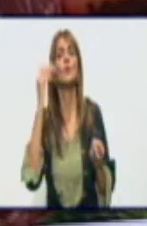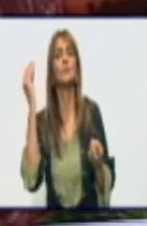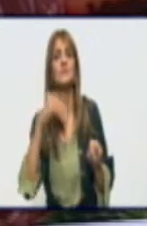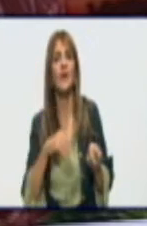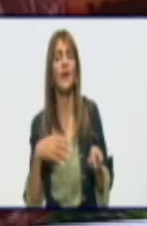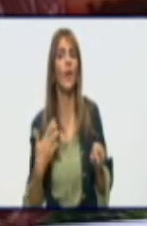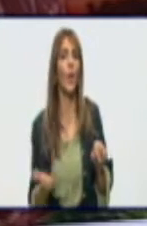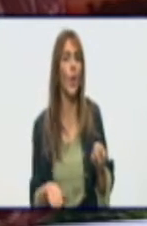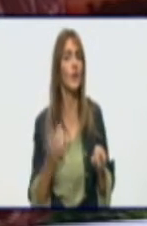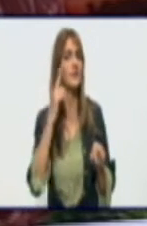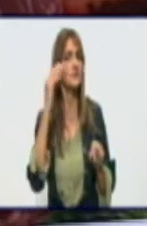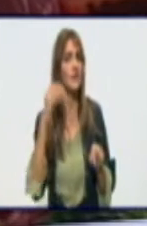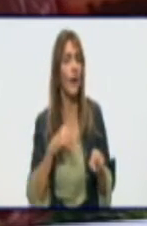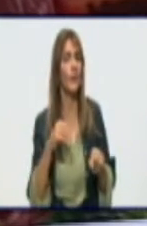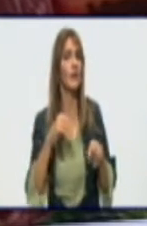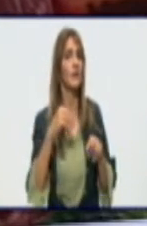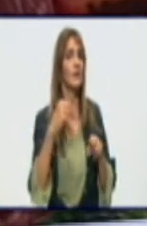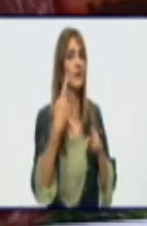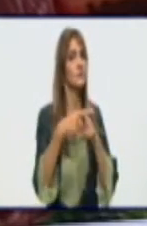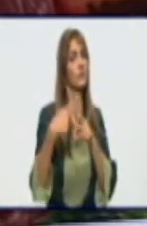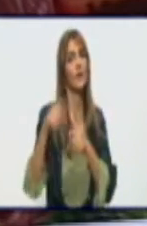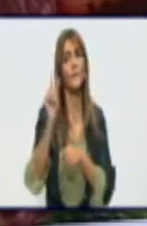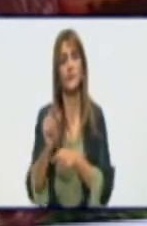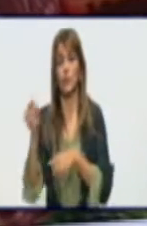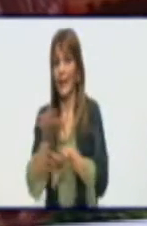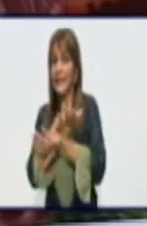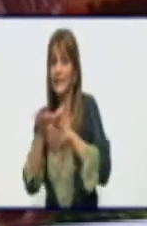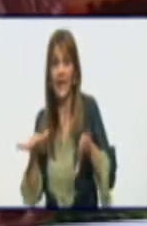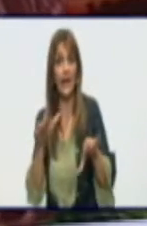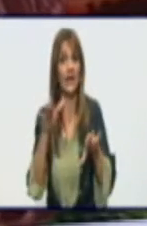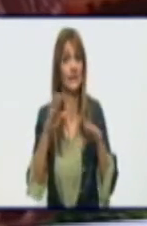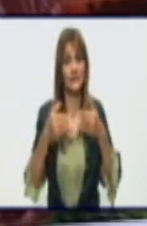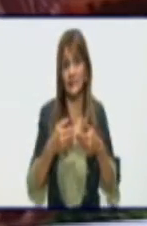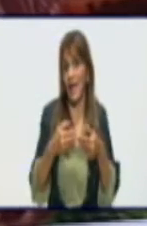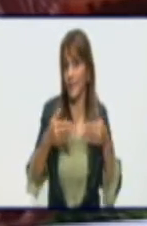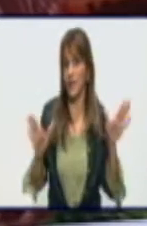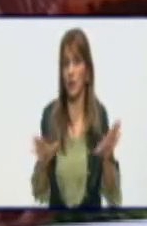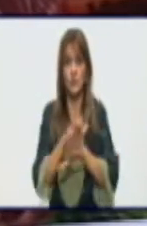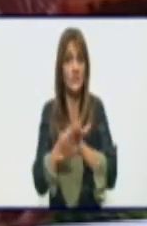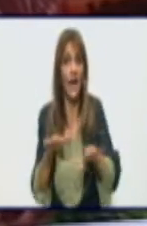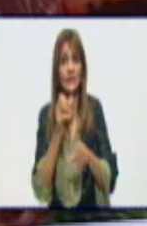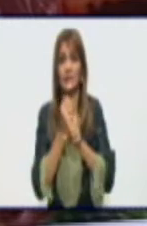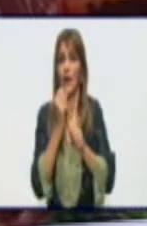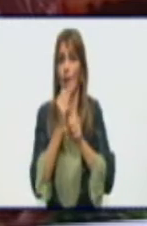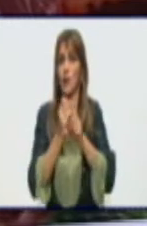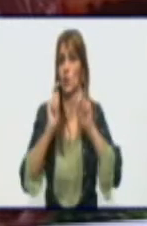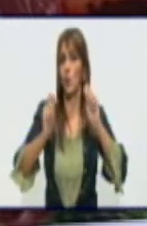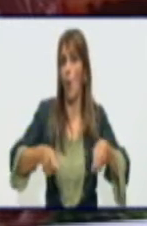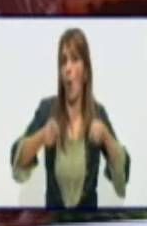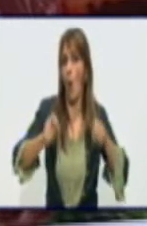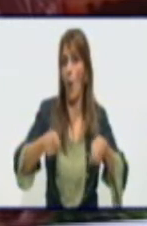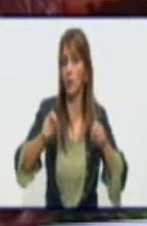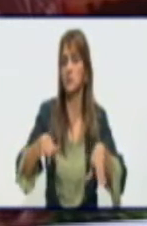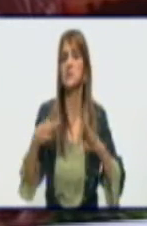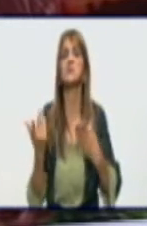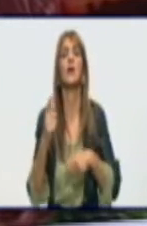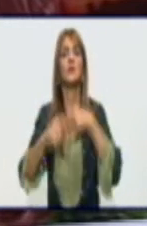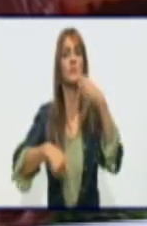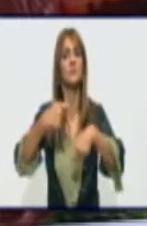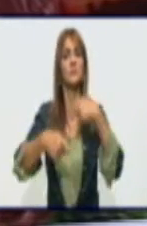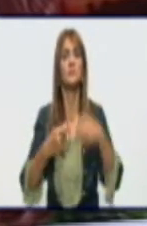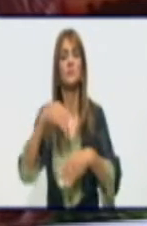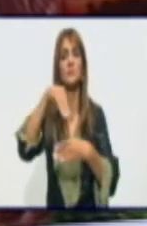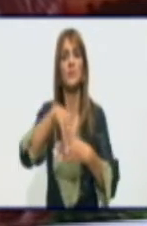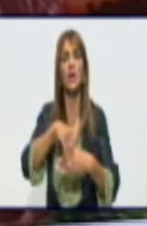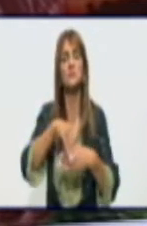Están trabajando los cocheros, cativaneros y bicitaxis. Algo que me alegra, porque en definitiva no estaban trabajando y existía